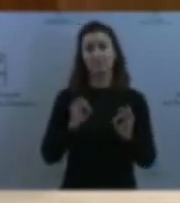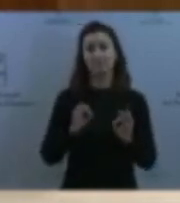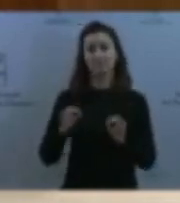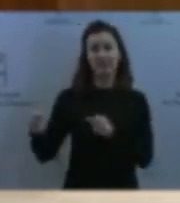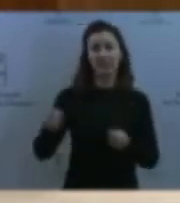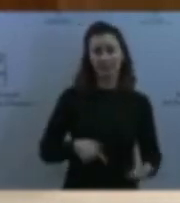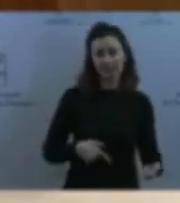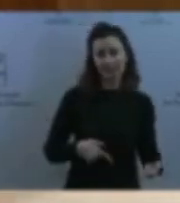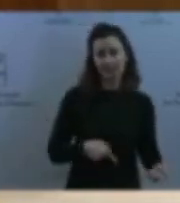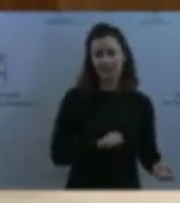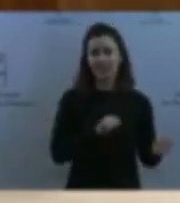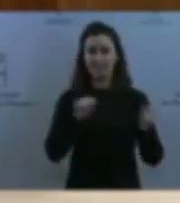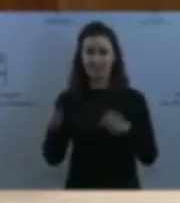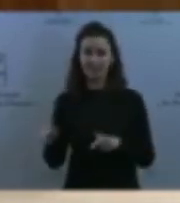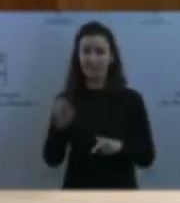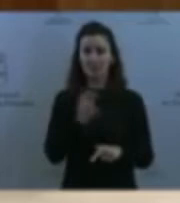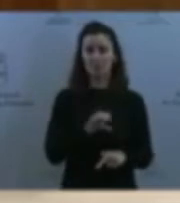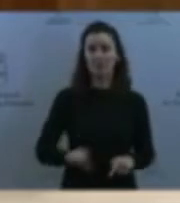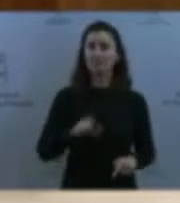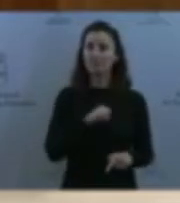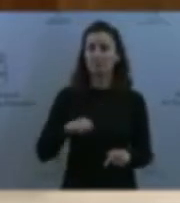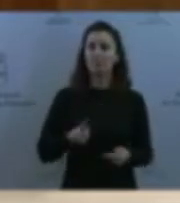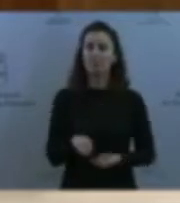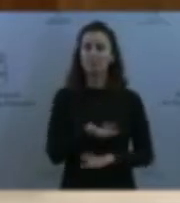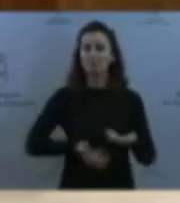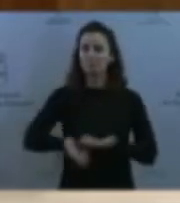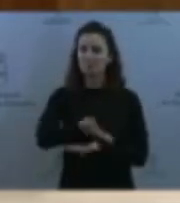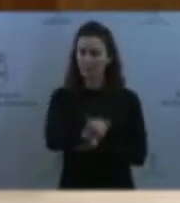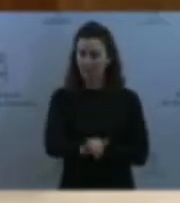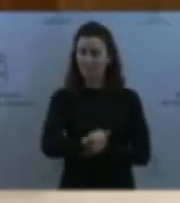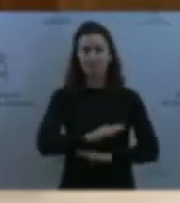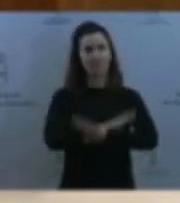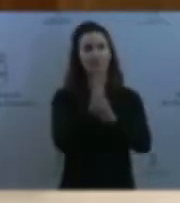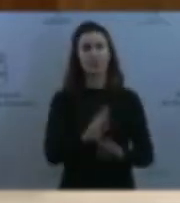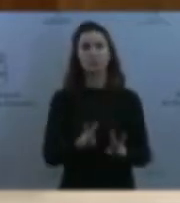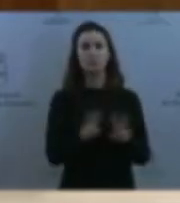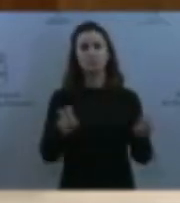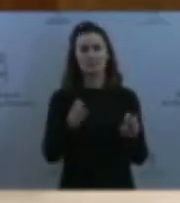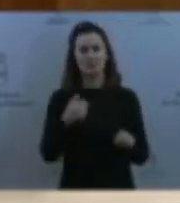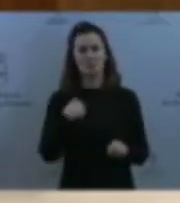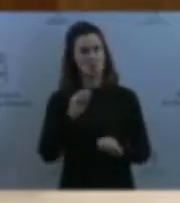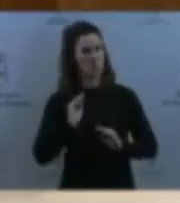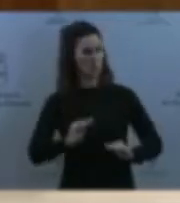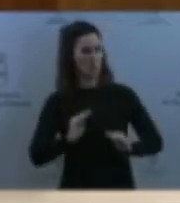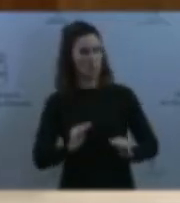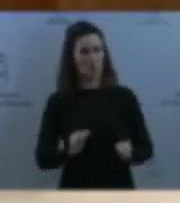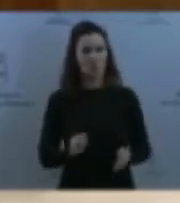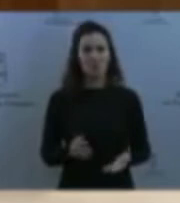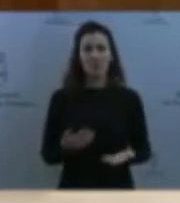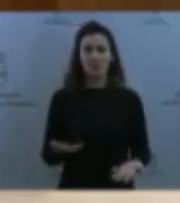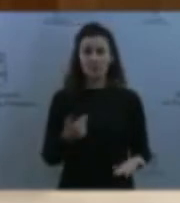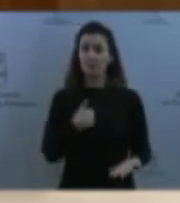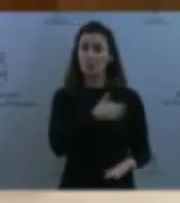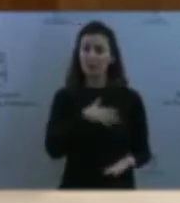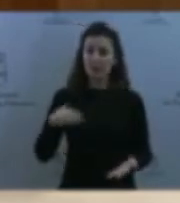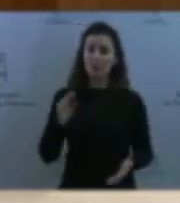Y ya por último también una cuestión que me llamó poderosamente la atención y quería preguntarle cuál es la causa, si es que la